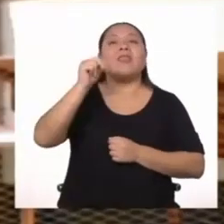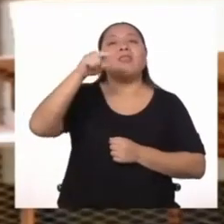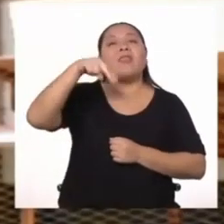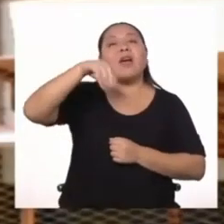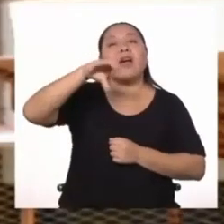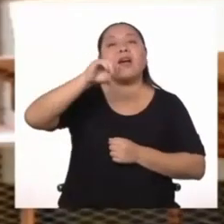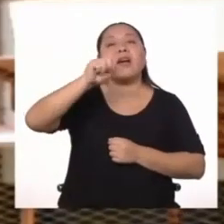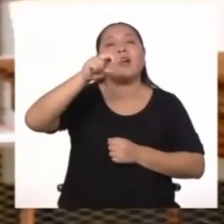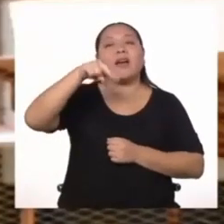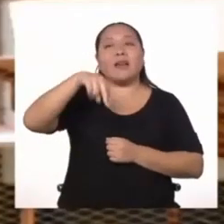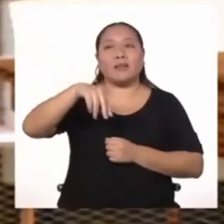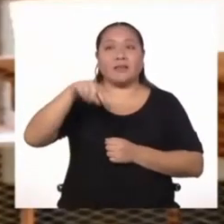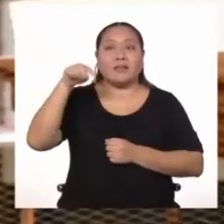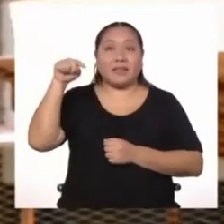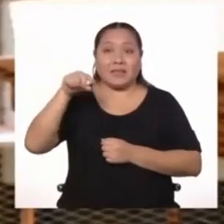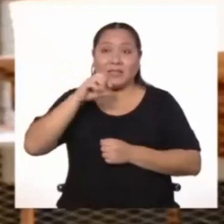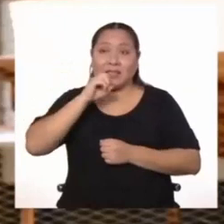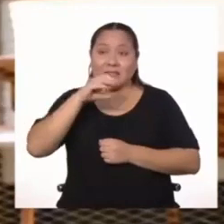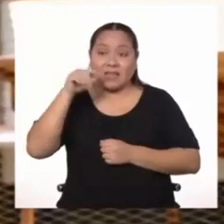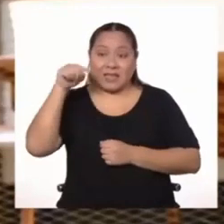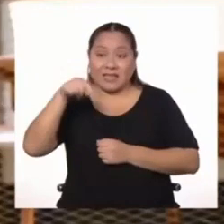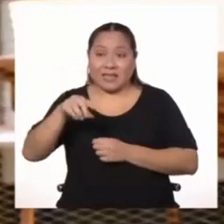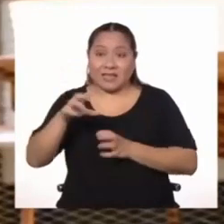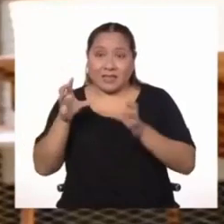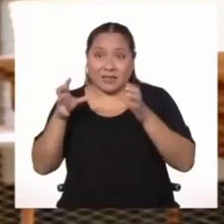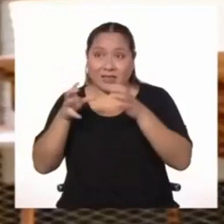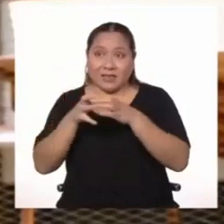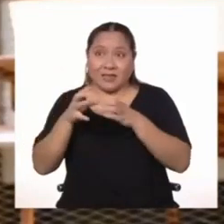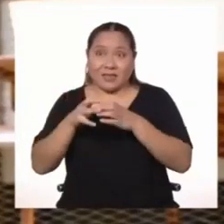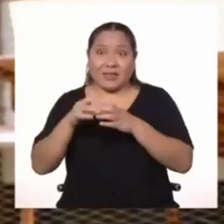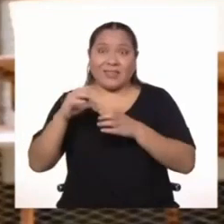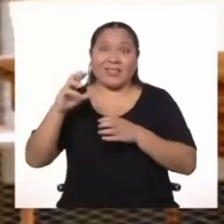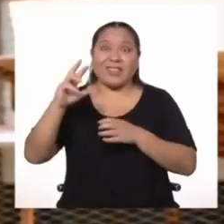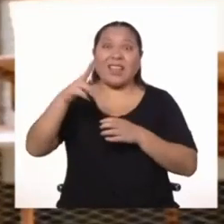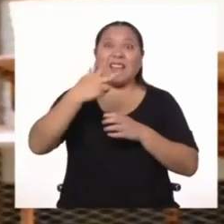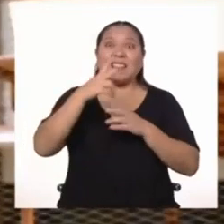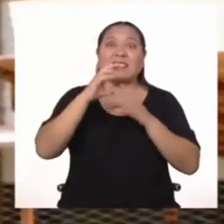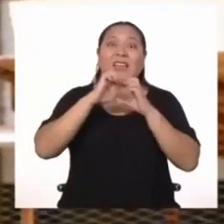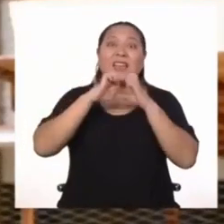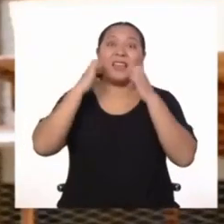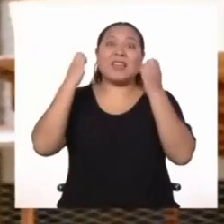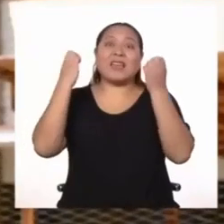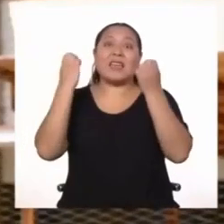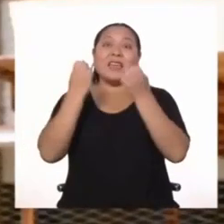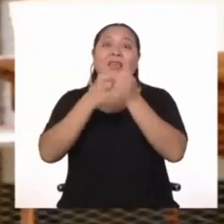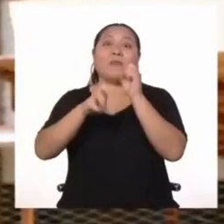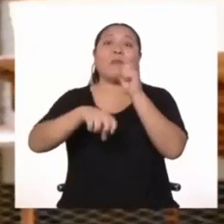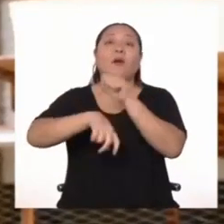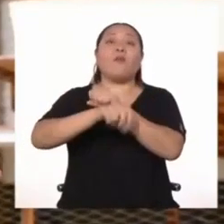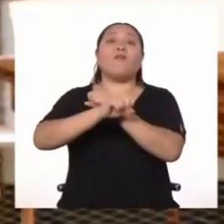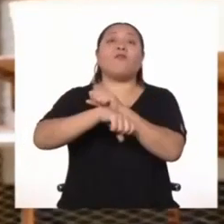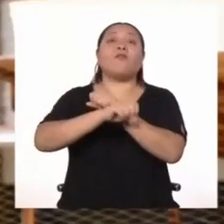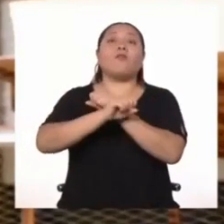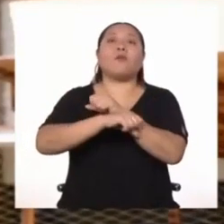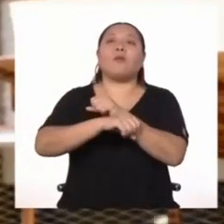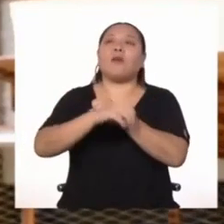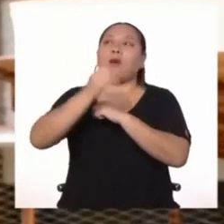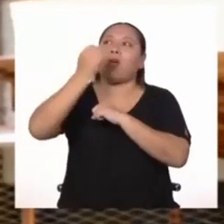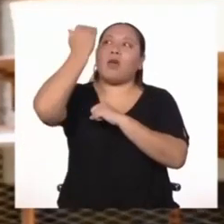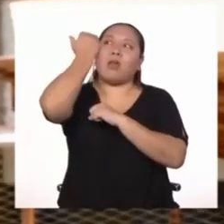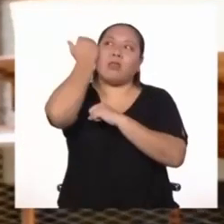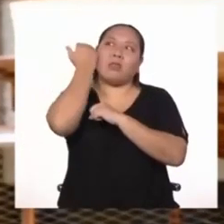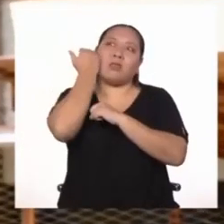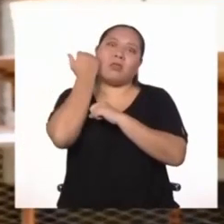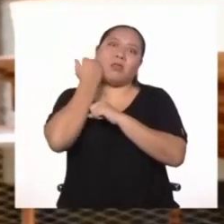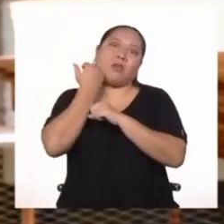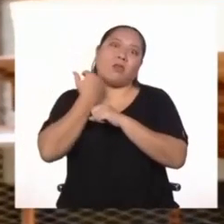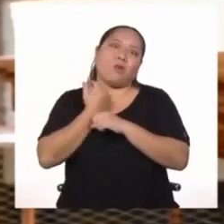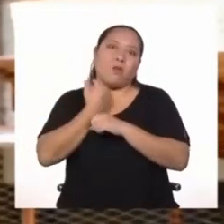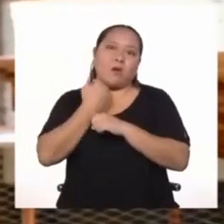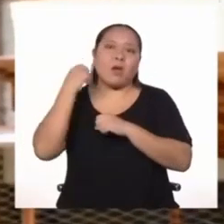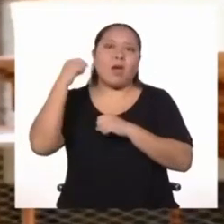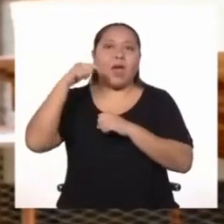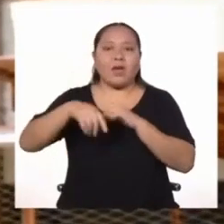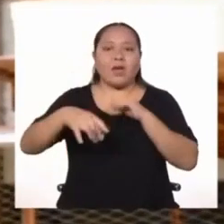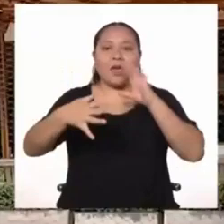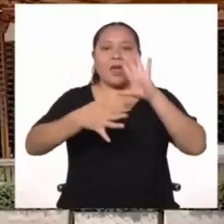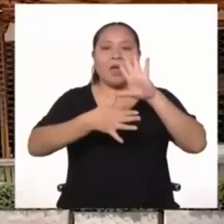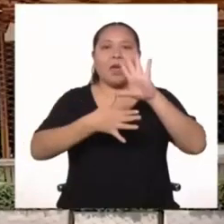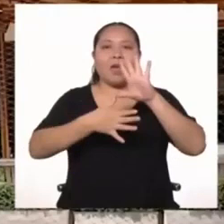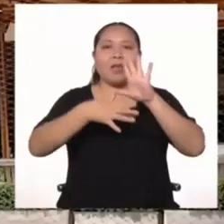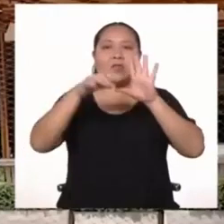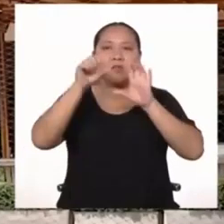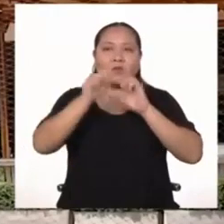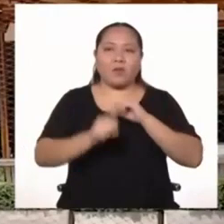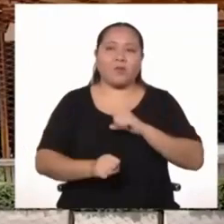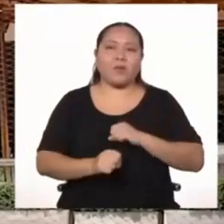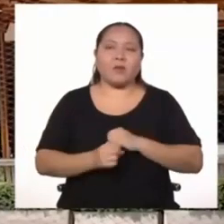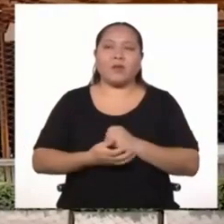dice que este club tuvo al tercer equipo de fútbol más antiguo del mundo y al más antiguo de Sudamérica, por supuesto.